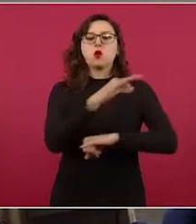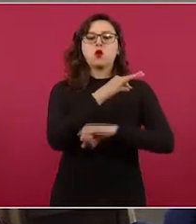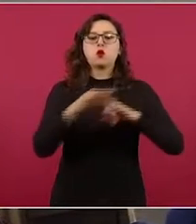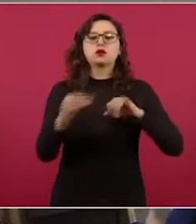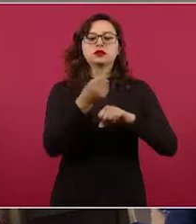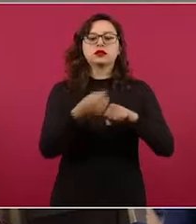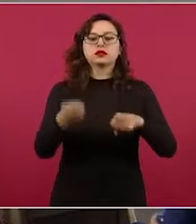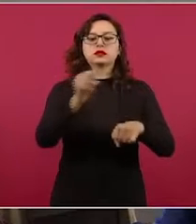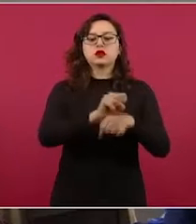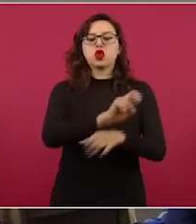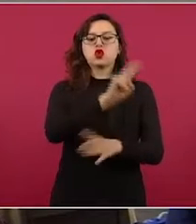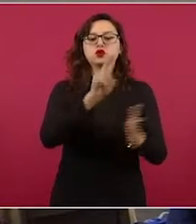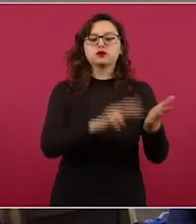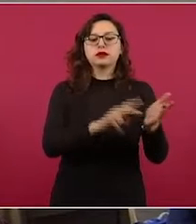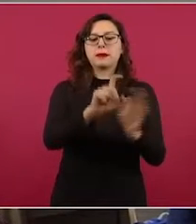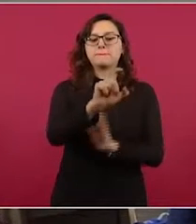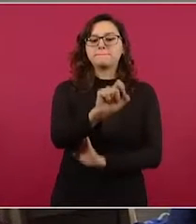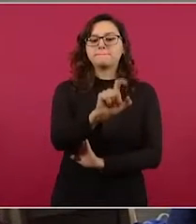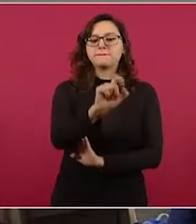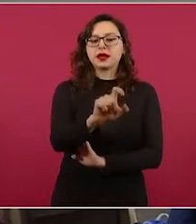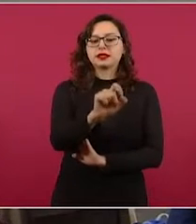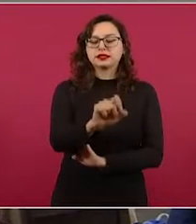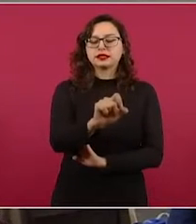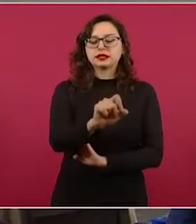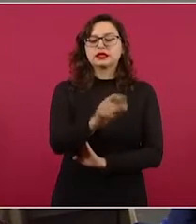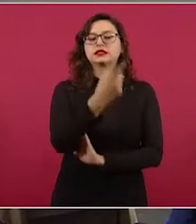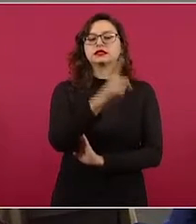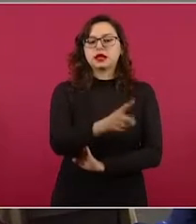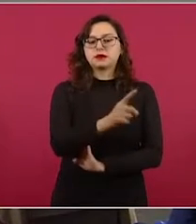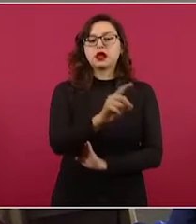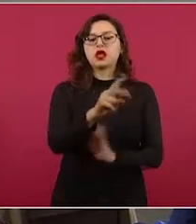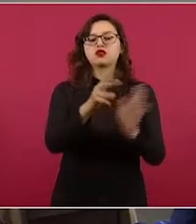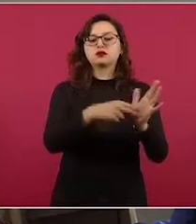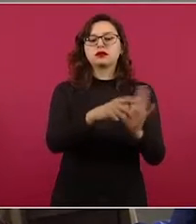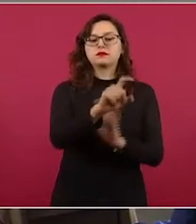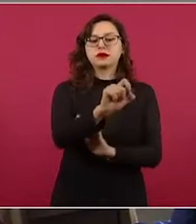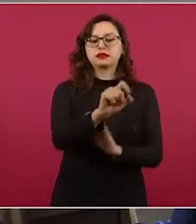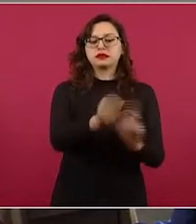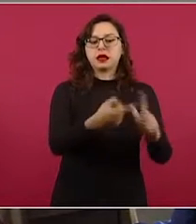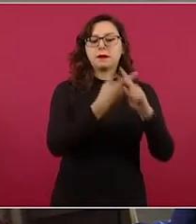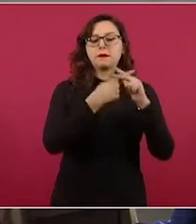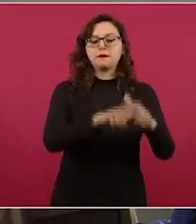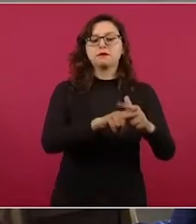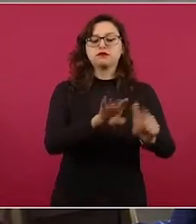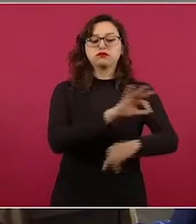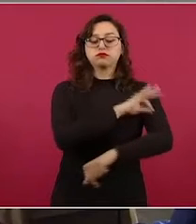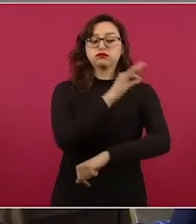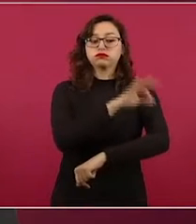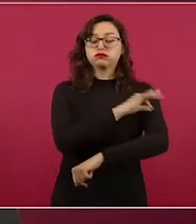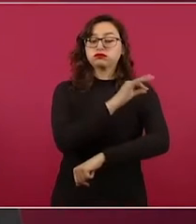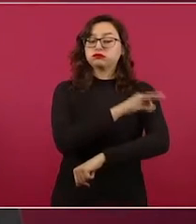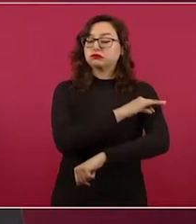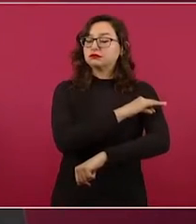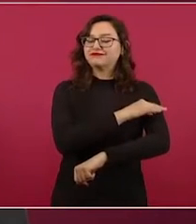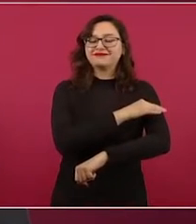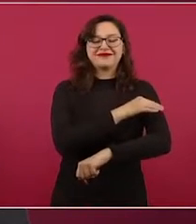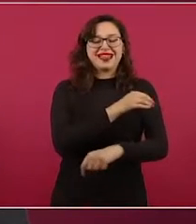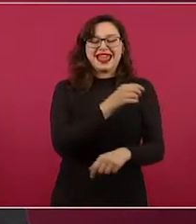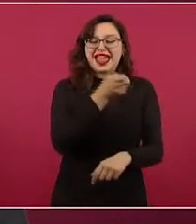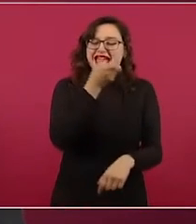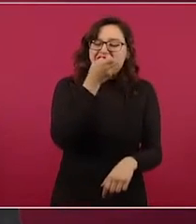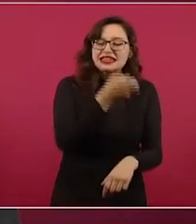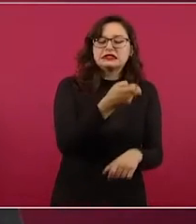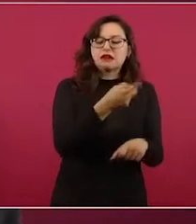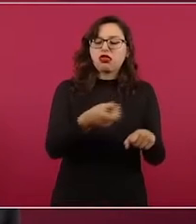de 2020, en diciembre de 2020. Desde el principio establecimos que los ejes de la política